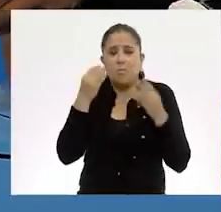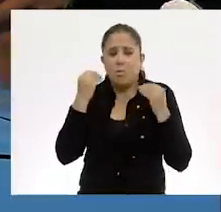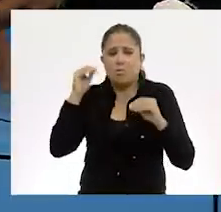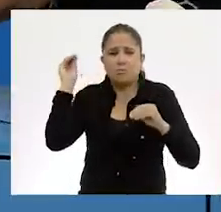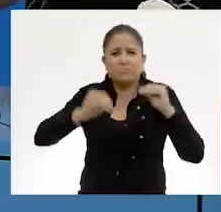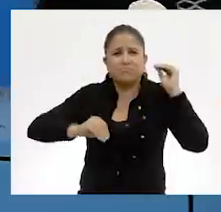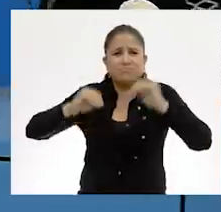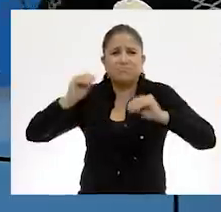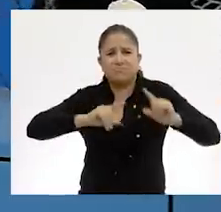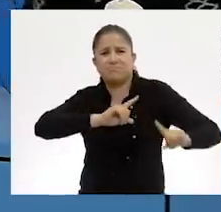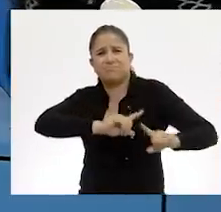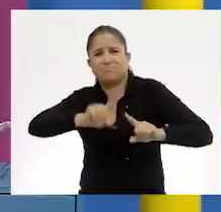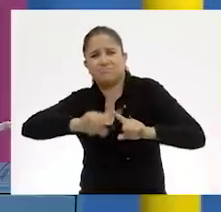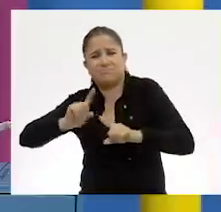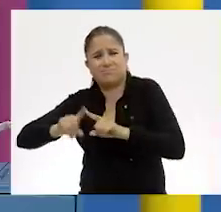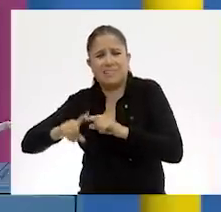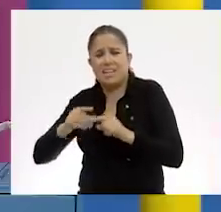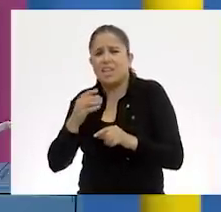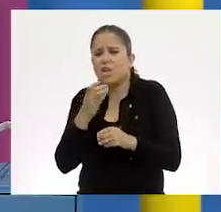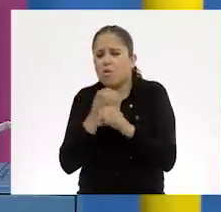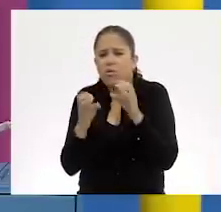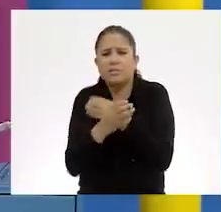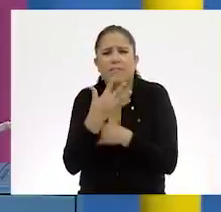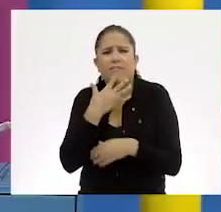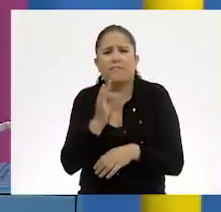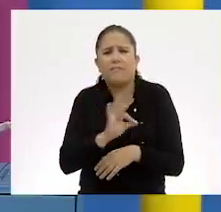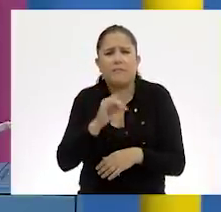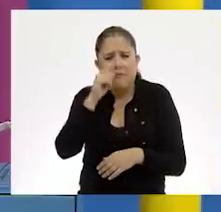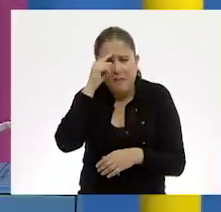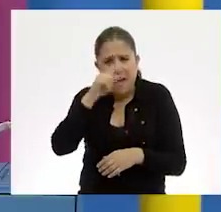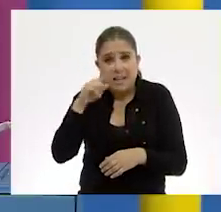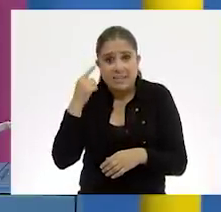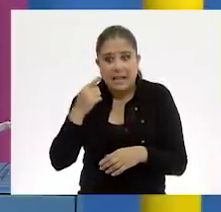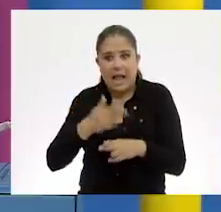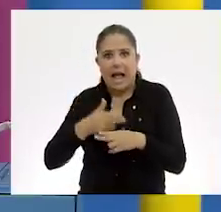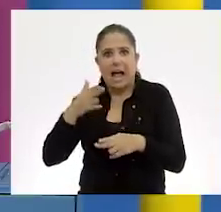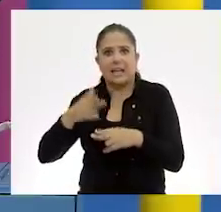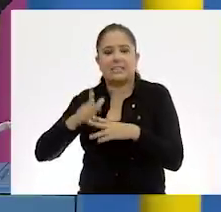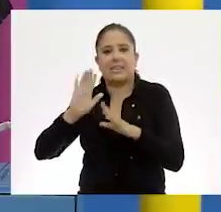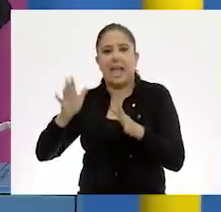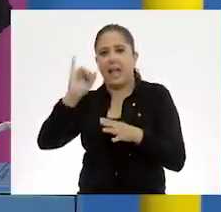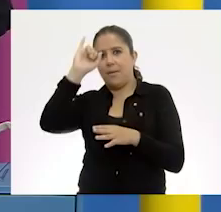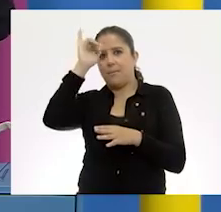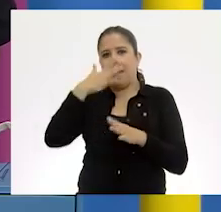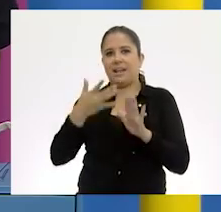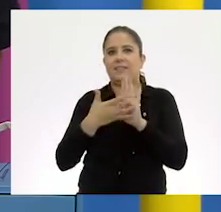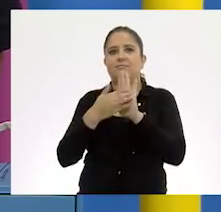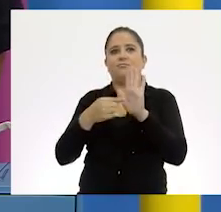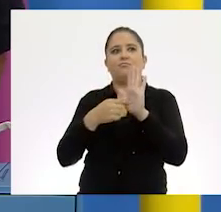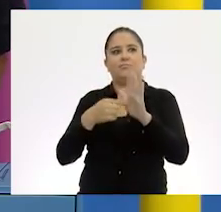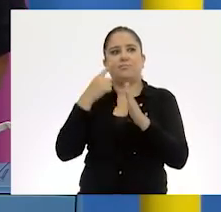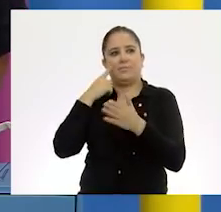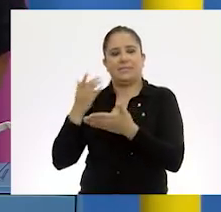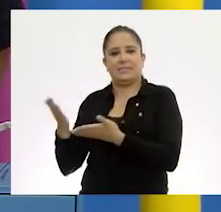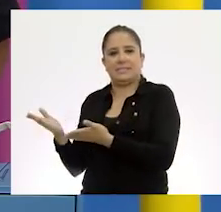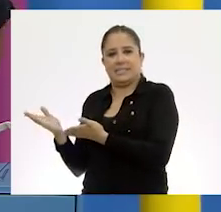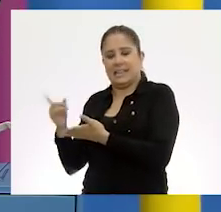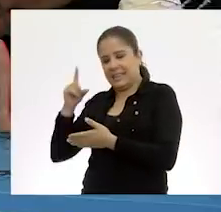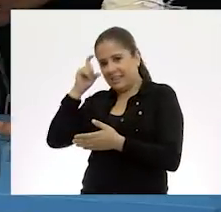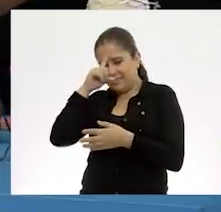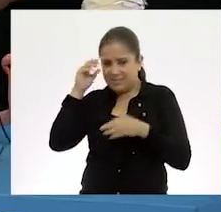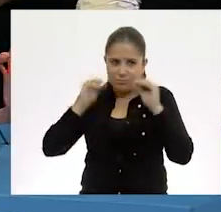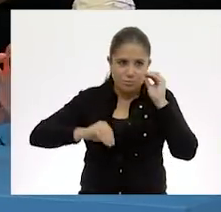trabajos desde cosas muy sencillas, muy elementales, hasta personajes ya un poquito más, más complejos, ¿no?